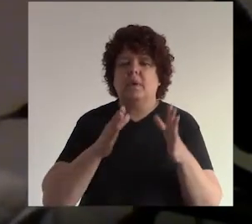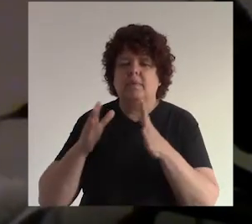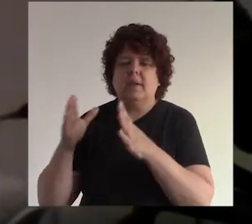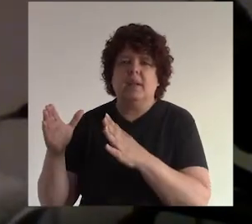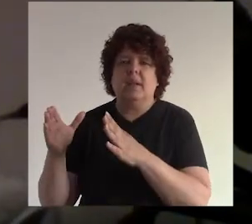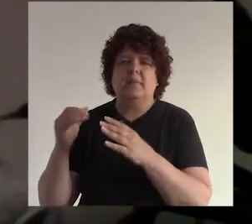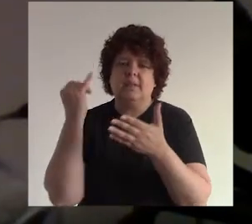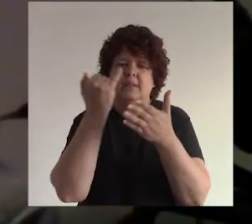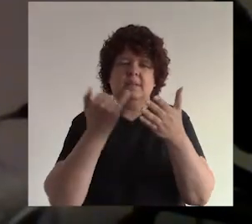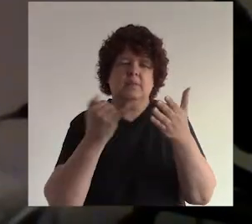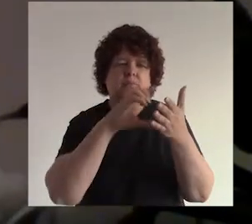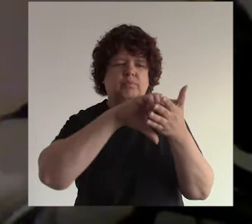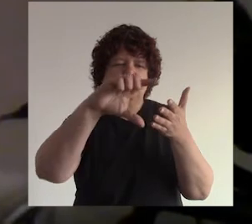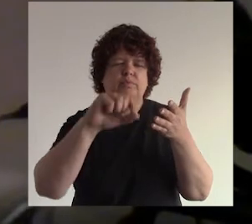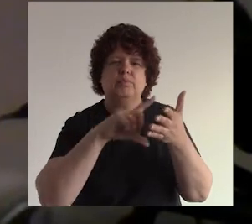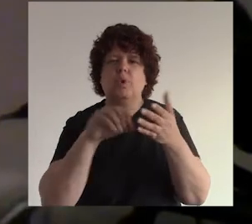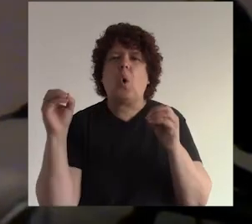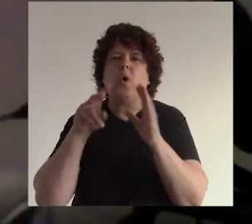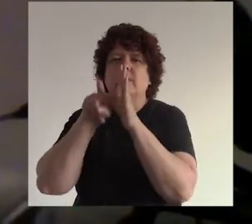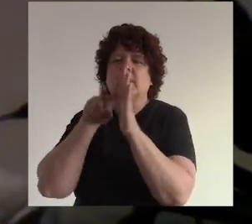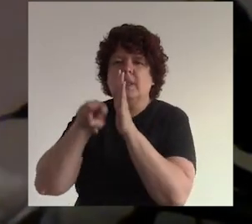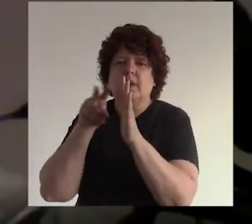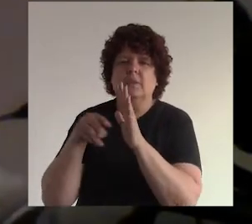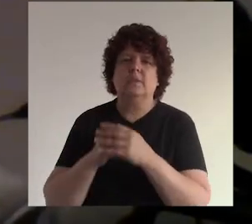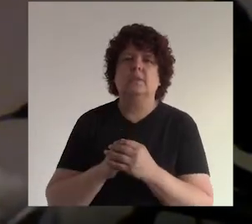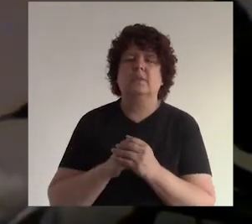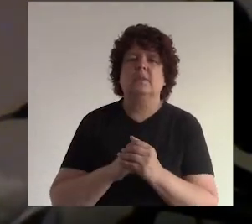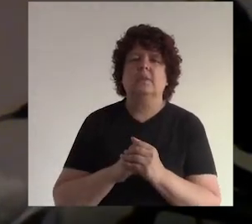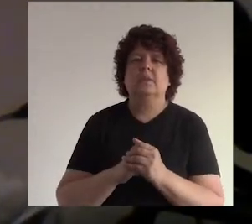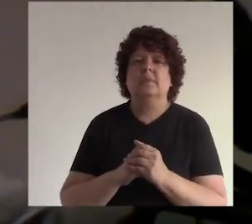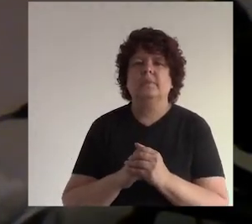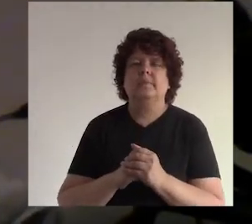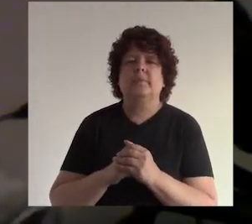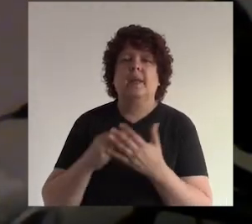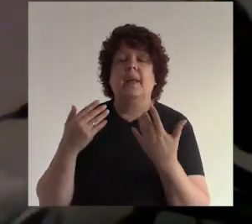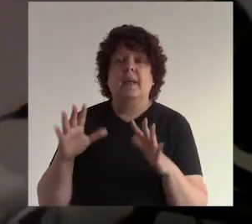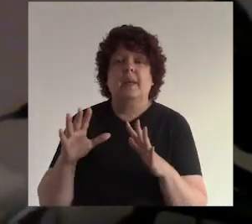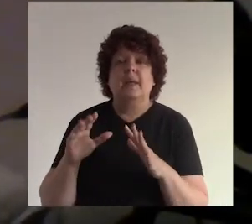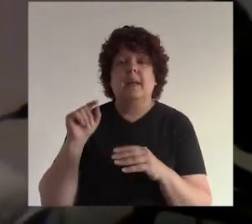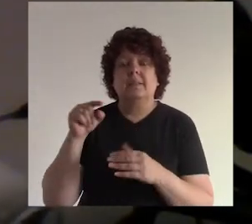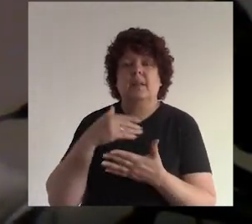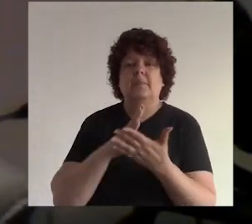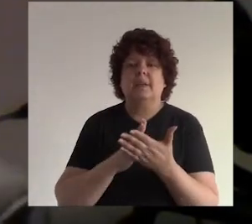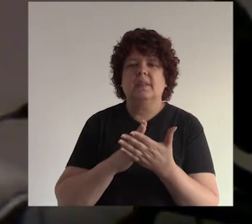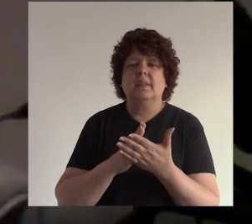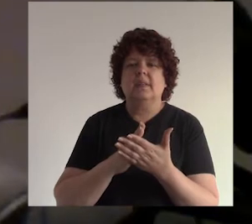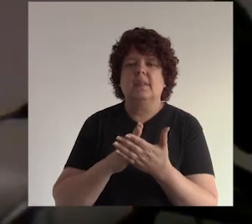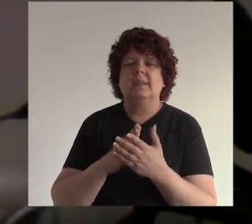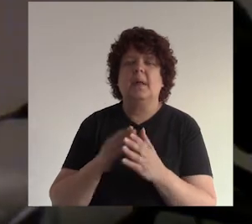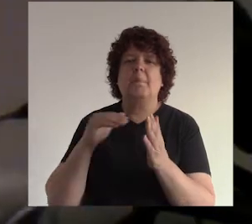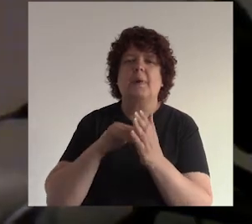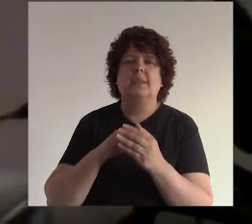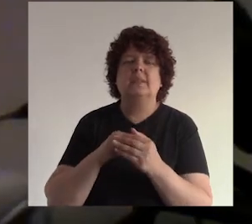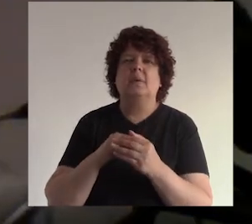puedo preparar mis piezas gráficas o mis videos cómo los puedo hacer atractivos ¿no? esa parte de ahí es una